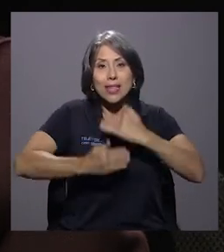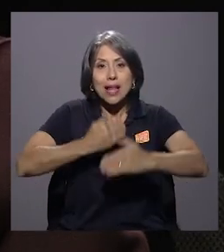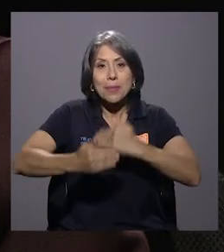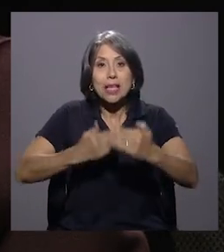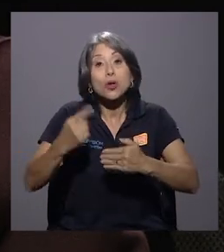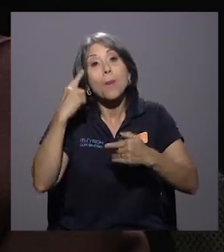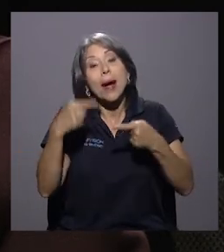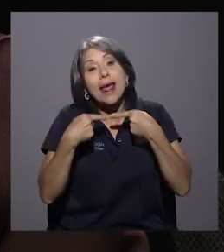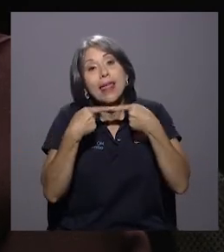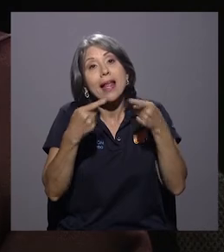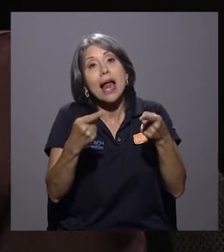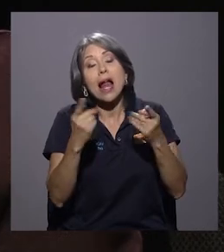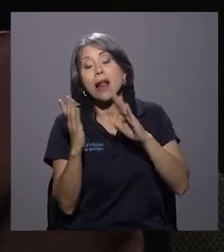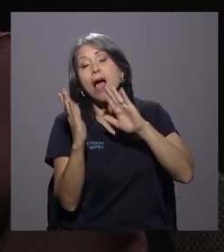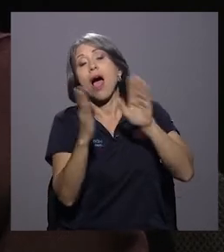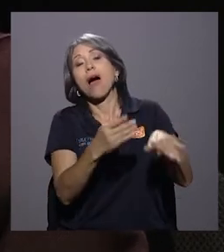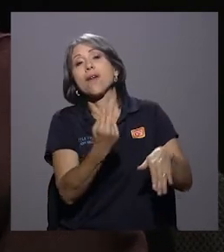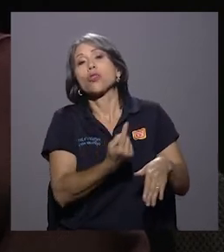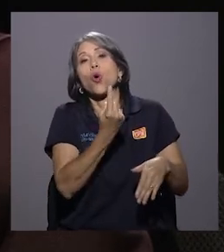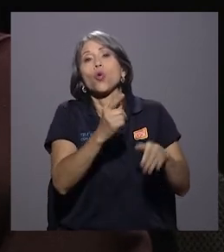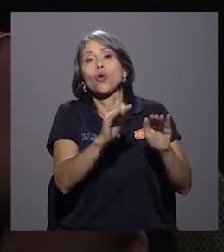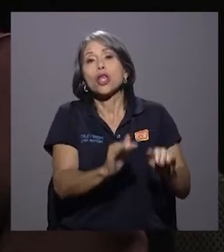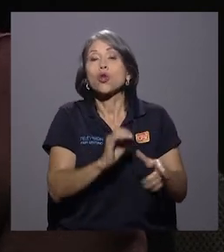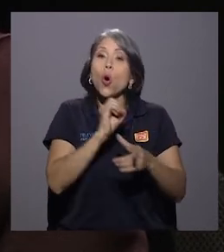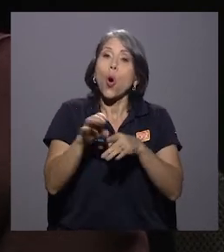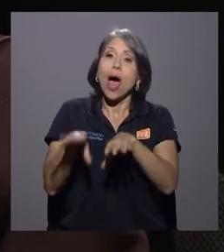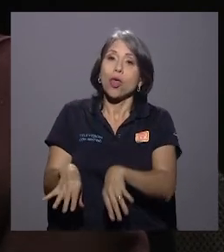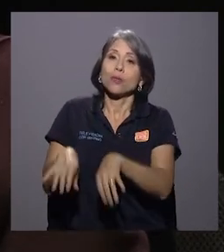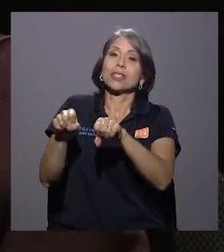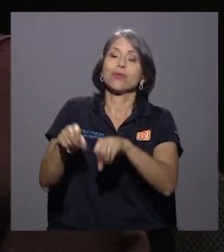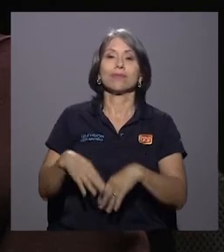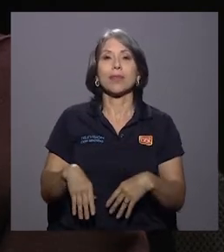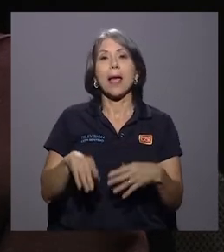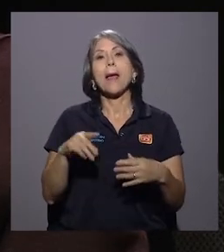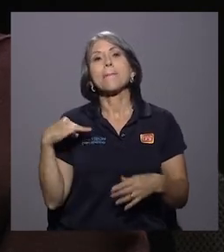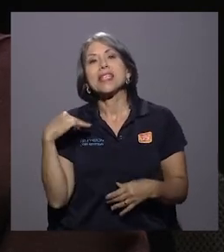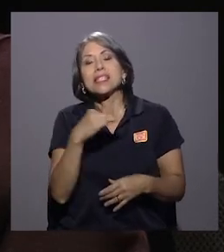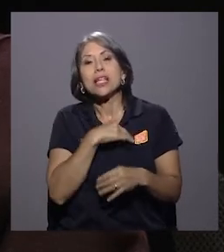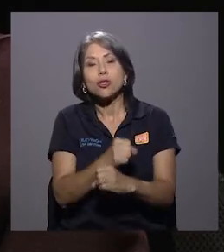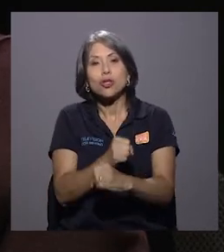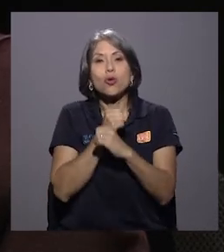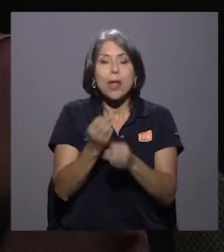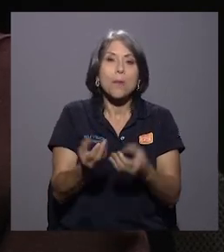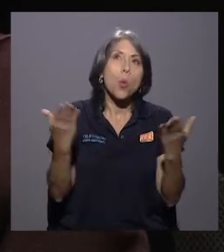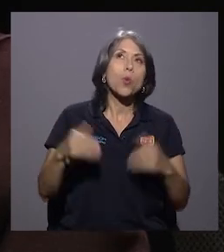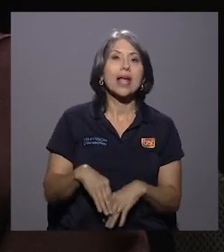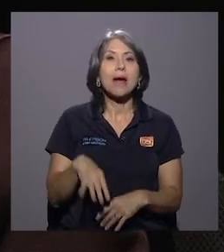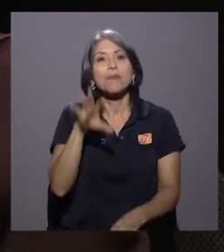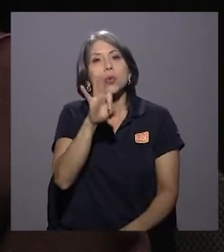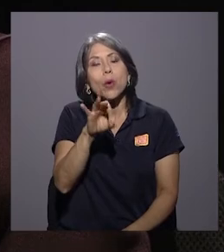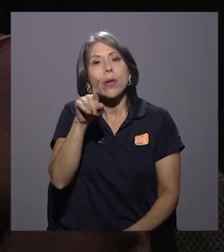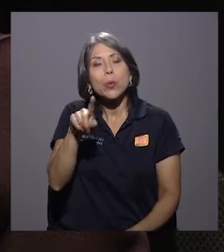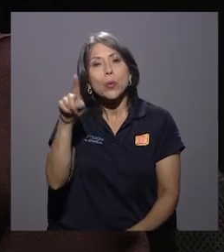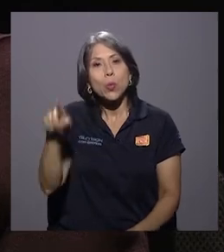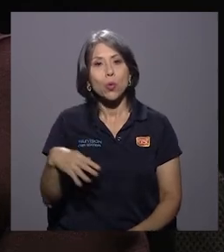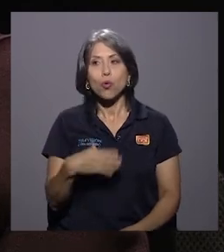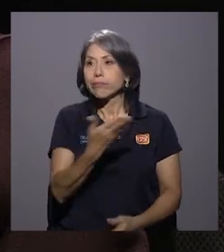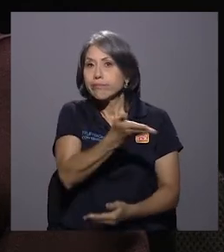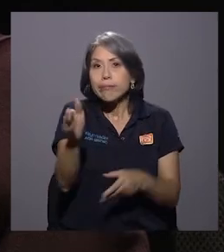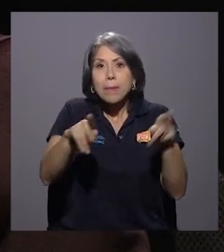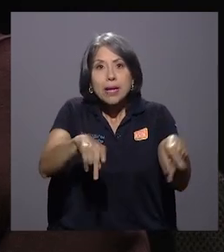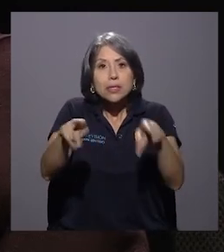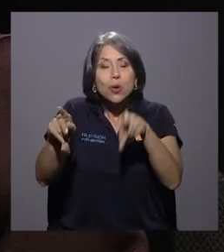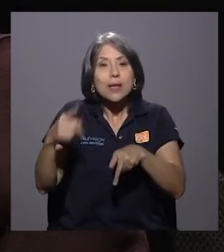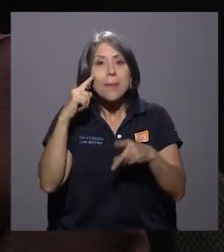para declaratorias de abandono o de adopción. El Ministerio de Seguridad Pública 911, Ciudadanía, para atender las